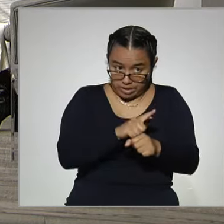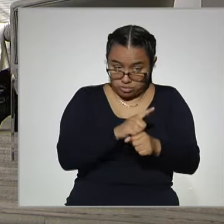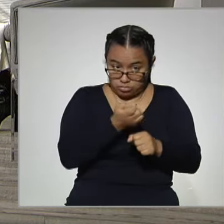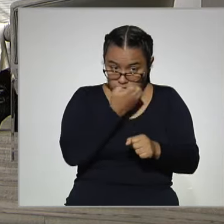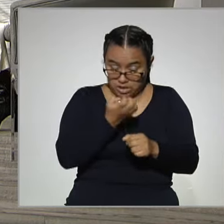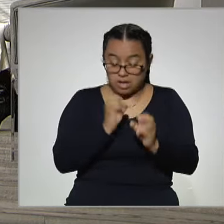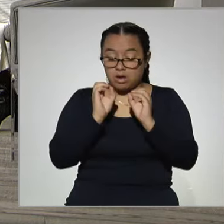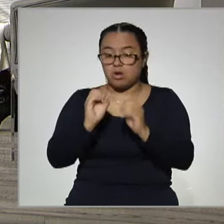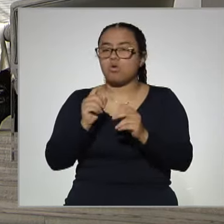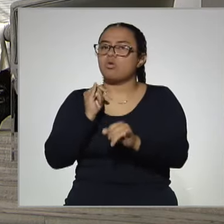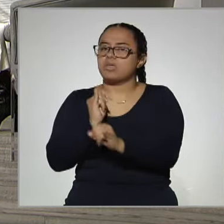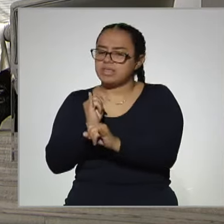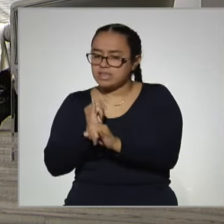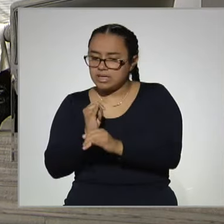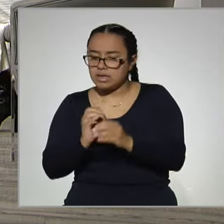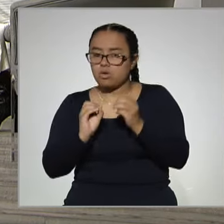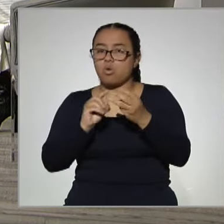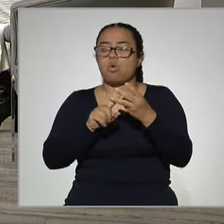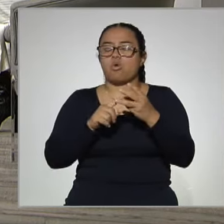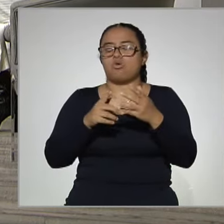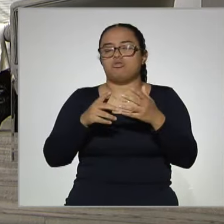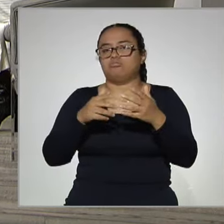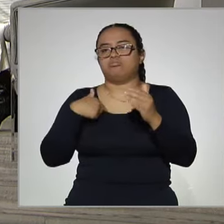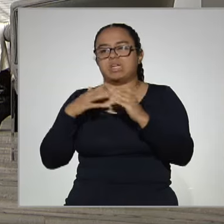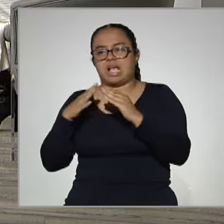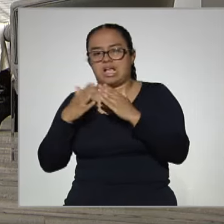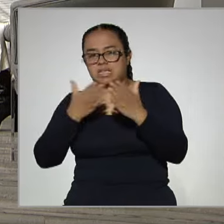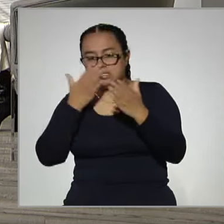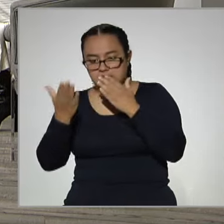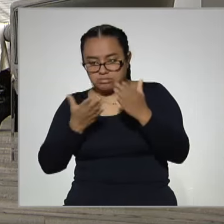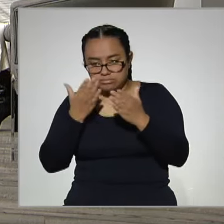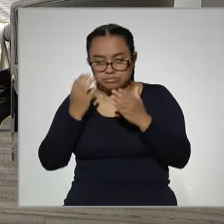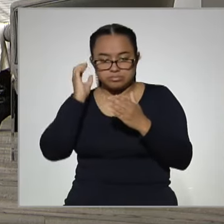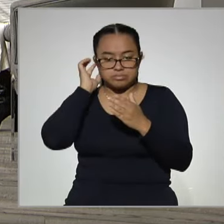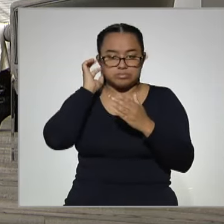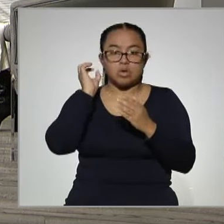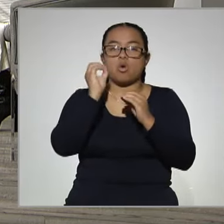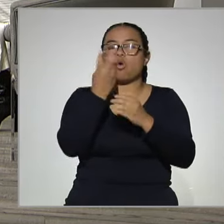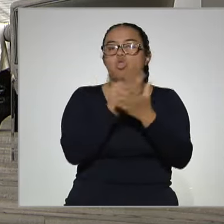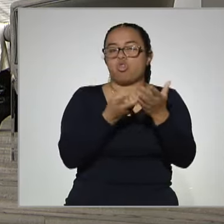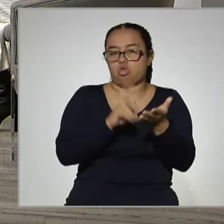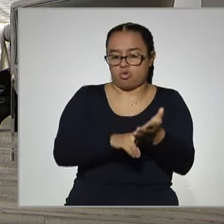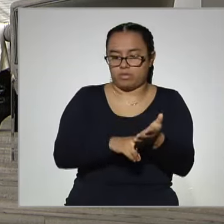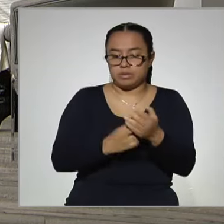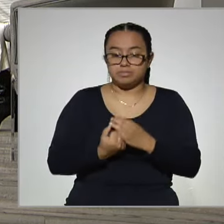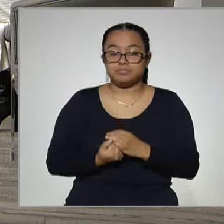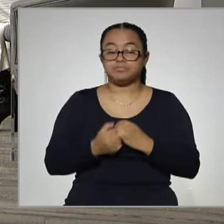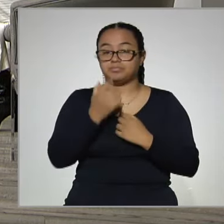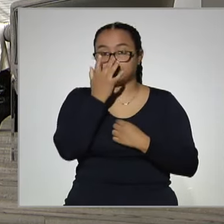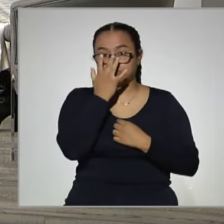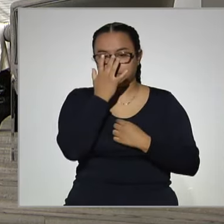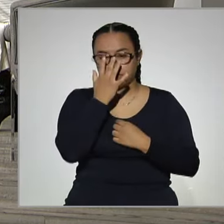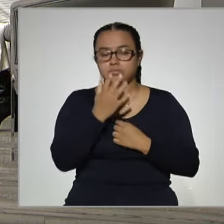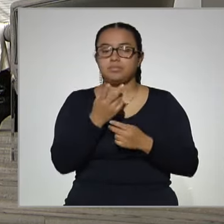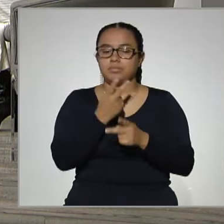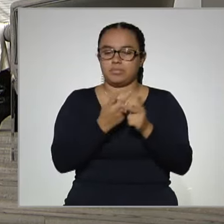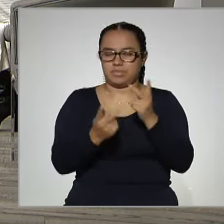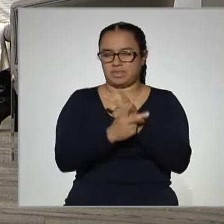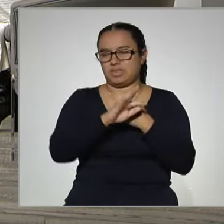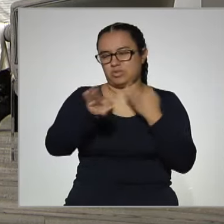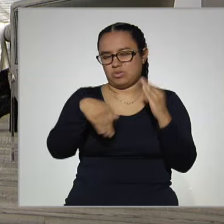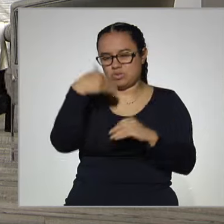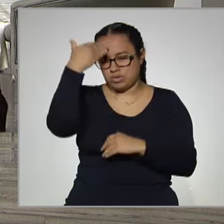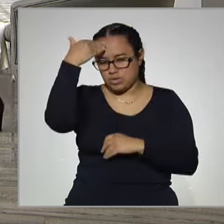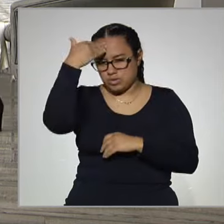virtuales, hay modalidades a distancia o no escolarizadas. Dentro de las modalidades presenciales, por supuesto, tenemos el bachillerato que todos